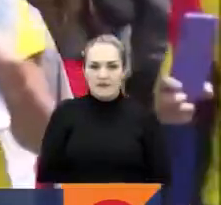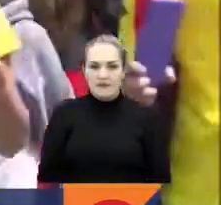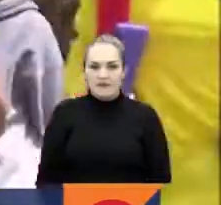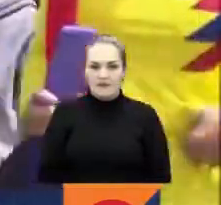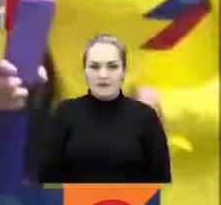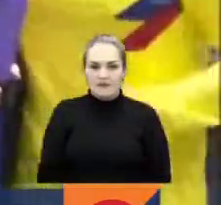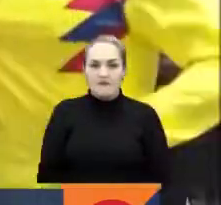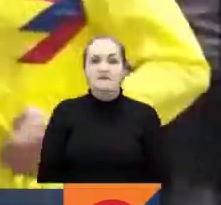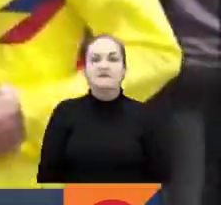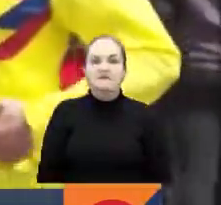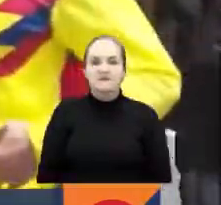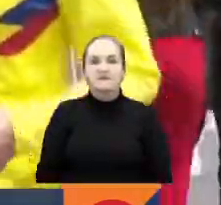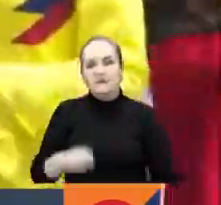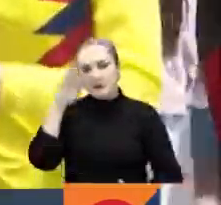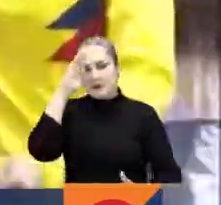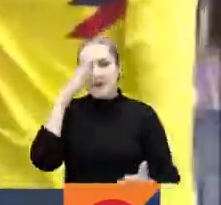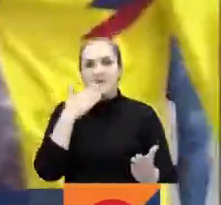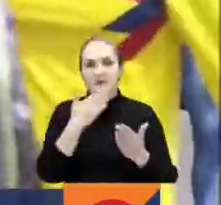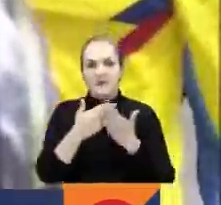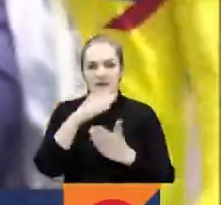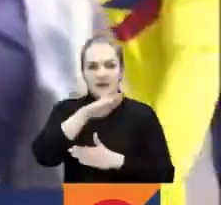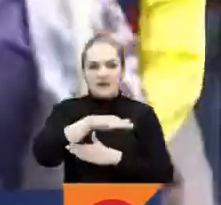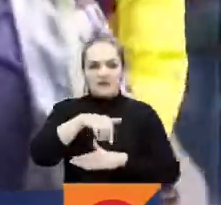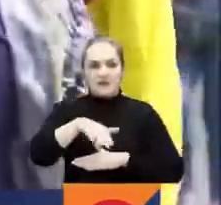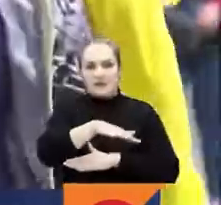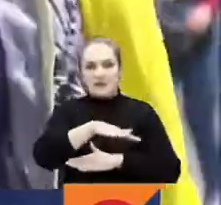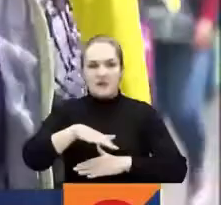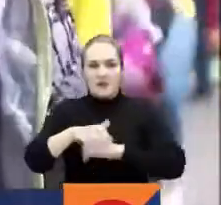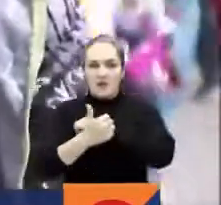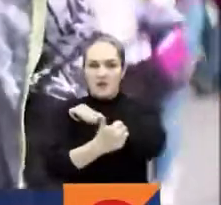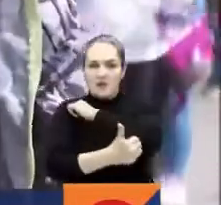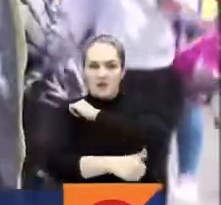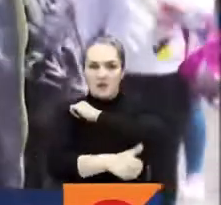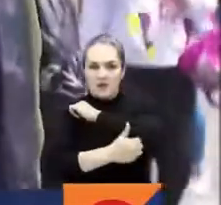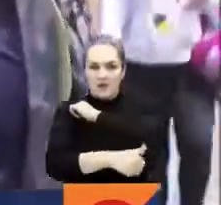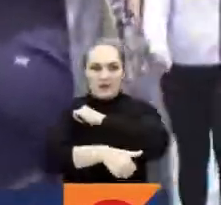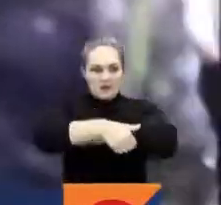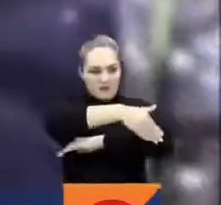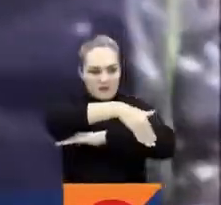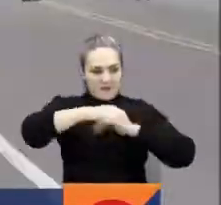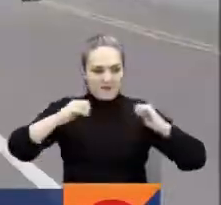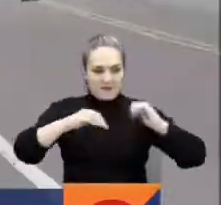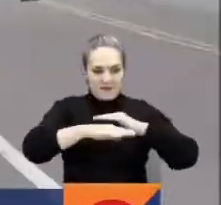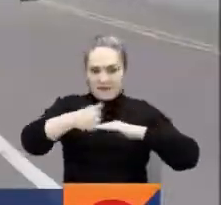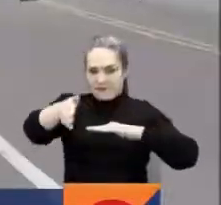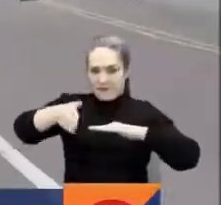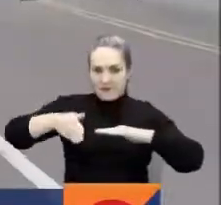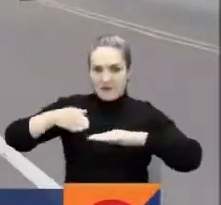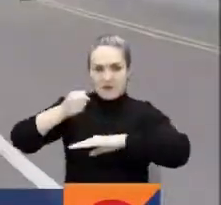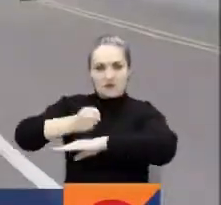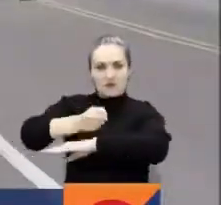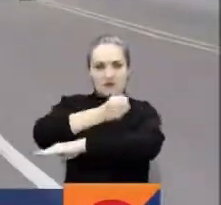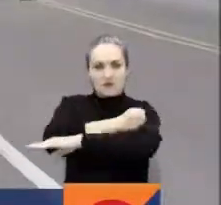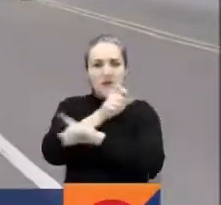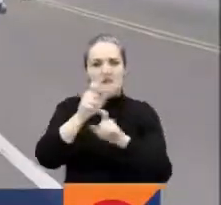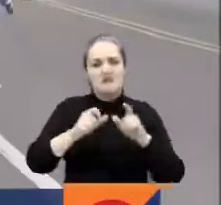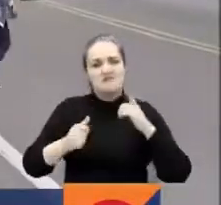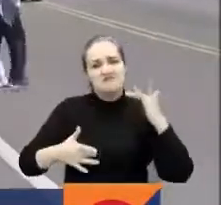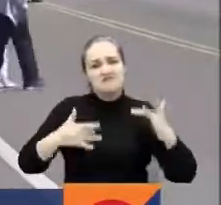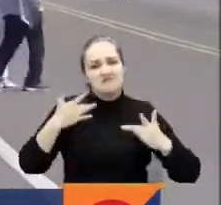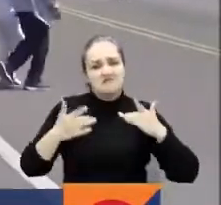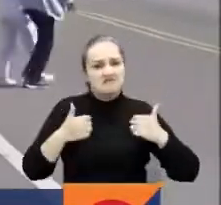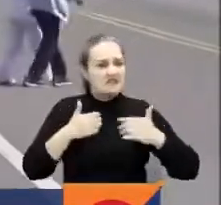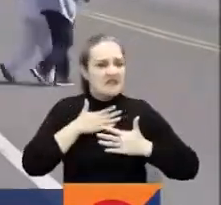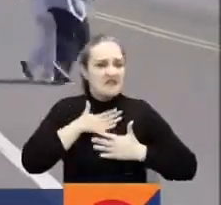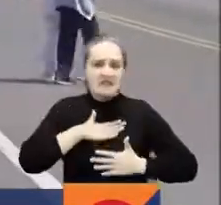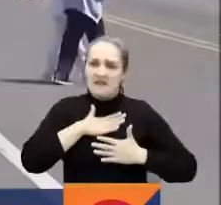Compañeros, televidentes, muy buenas tardes. Los saludos de la avenida Boyacá con la avenida Azúa. El ambiente en estos momentos es de alegría, de tranquilidad, del mensaje positivo